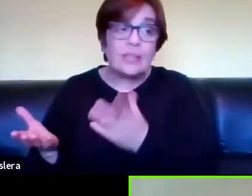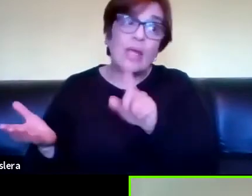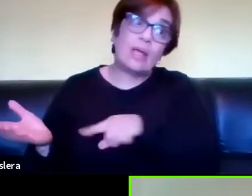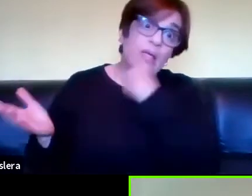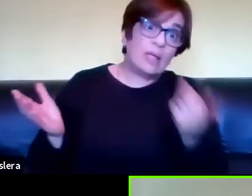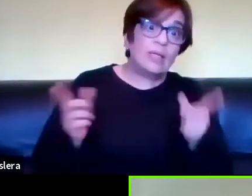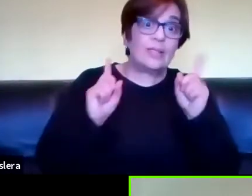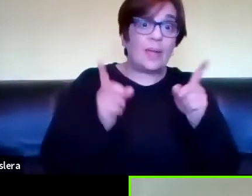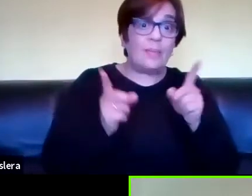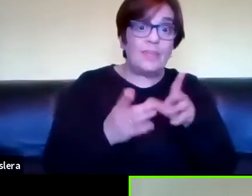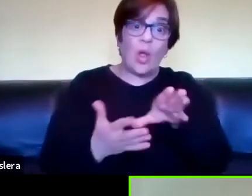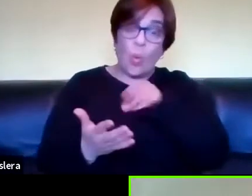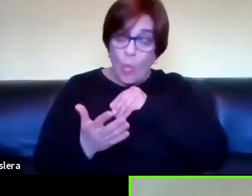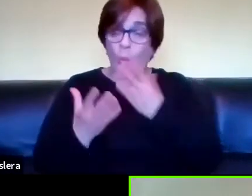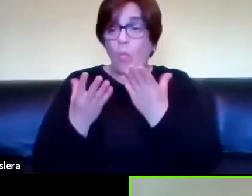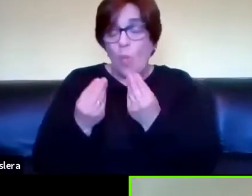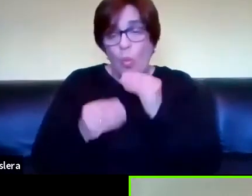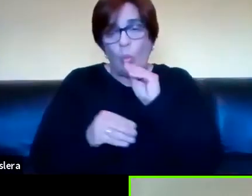letrada